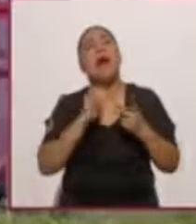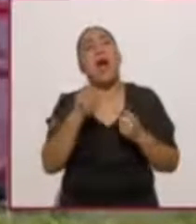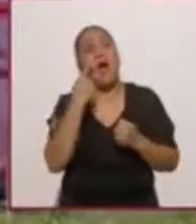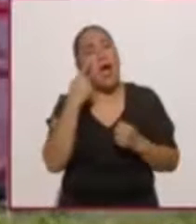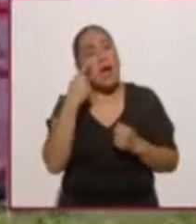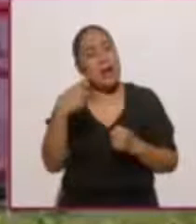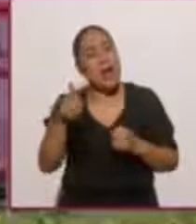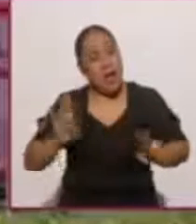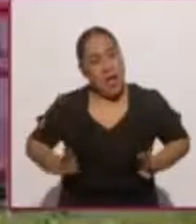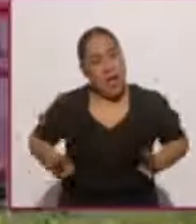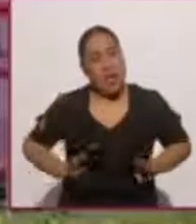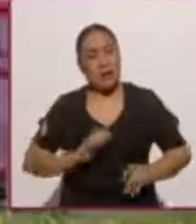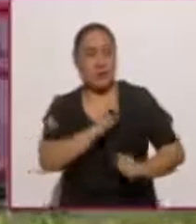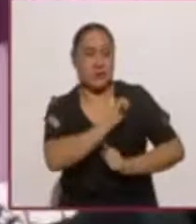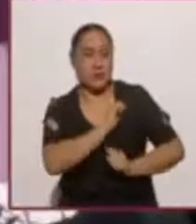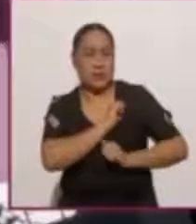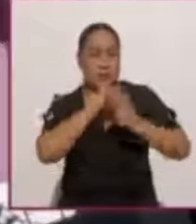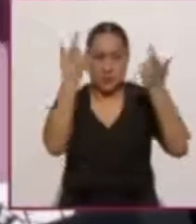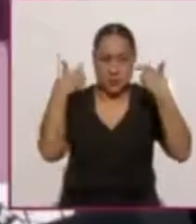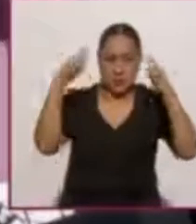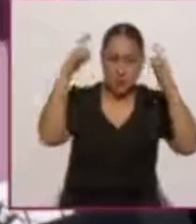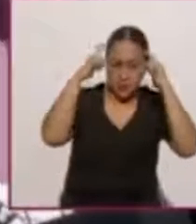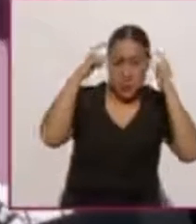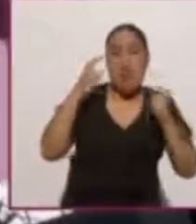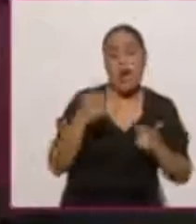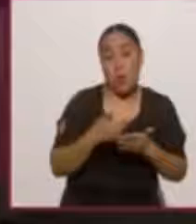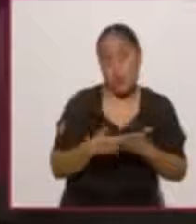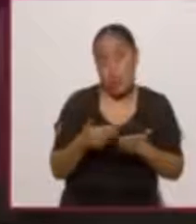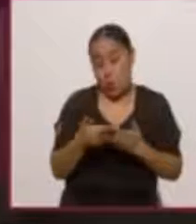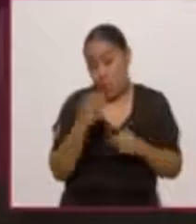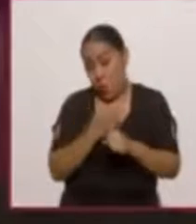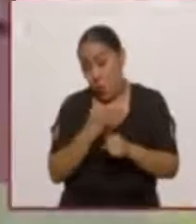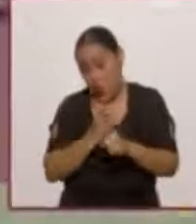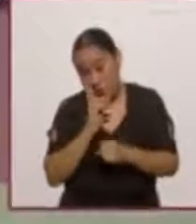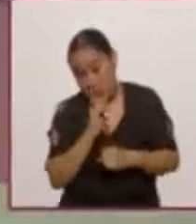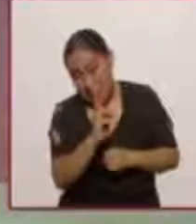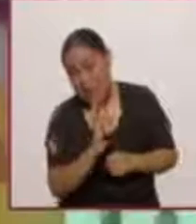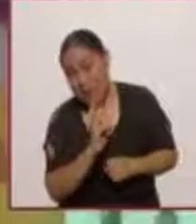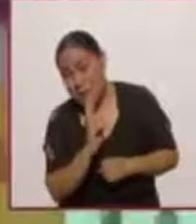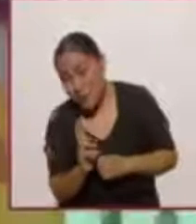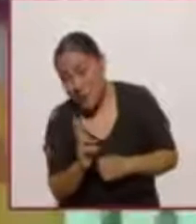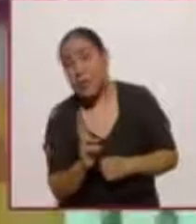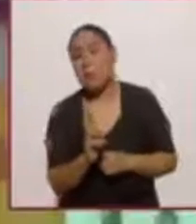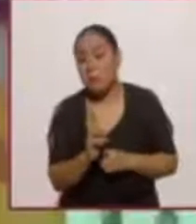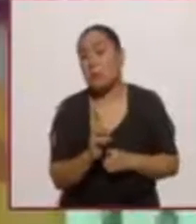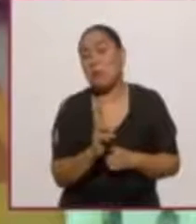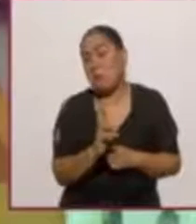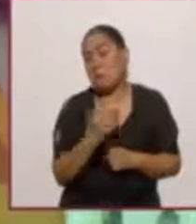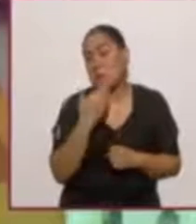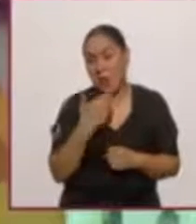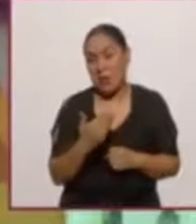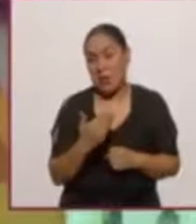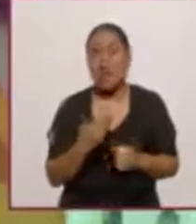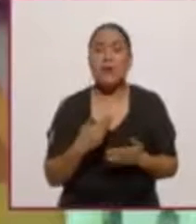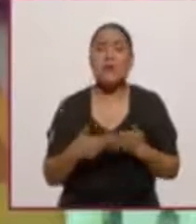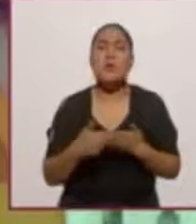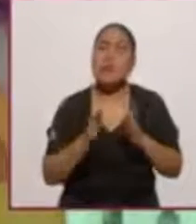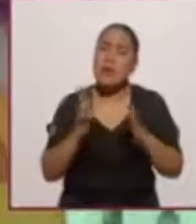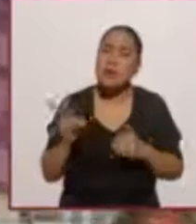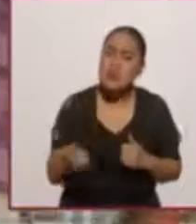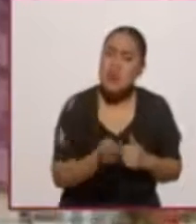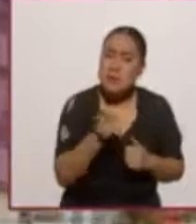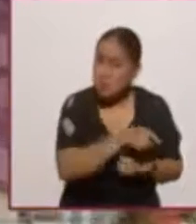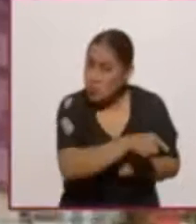Marina, esta respuesta que vamos a observar, a mí me parece más que explicarle. Preguntamos,